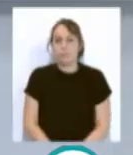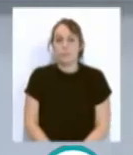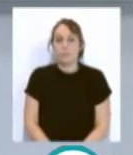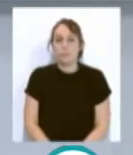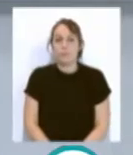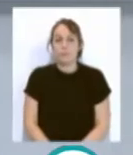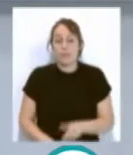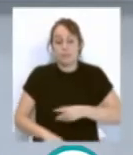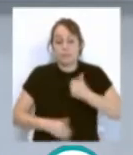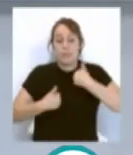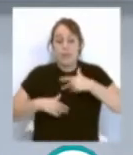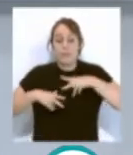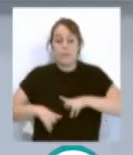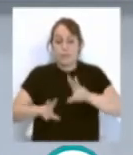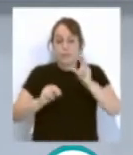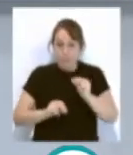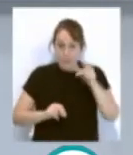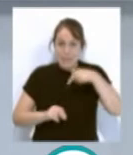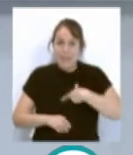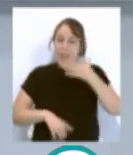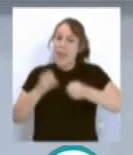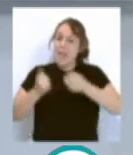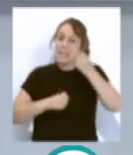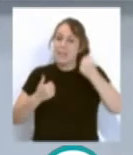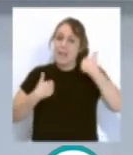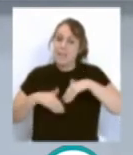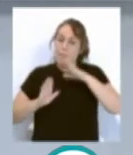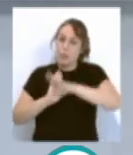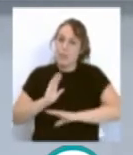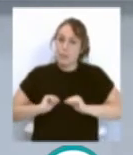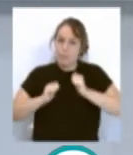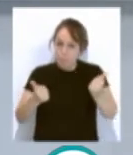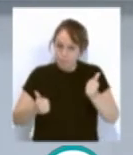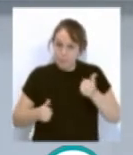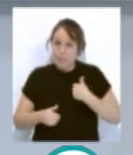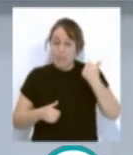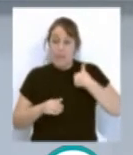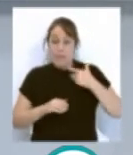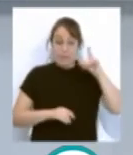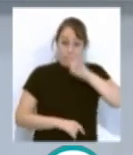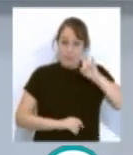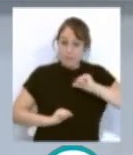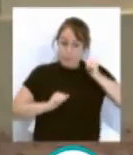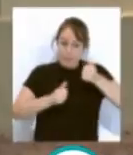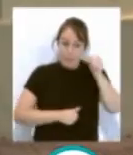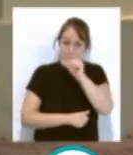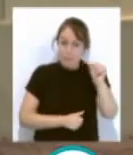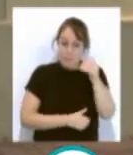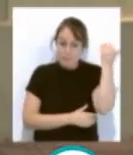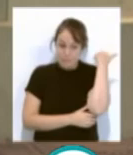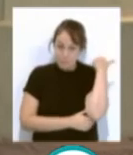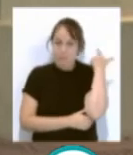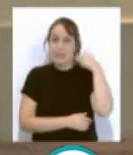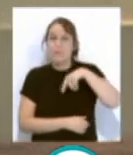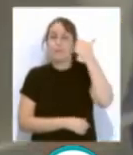Y concluimos con un último apunte. La Lechera inicia su programación tras el estreno del Teatro Falla la pasada semana. Este fin